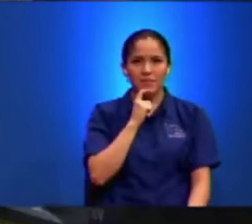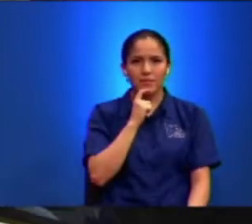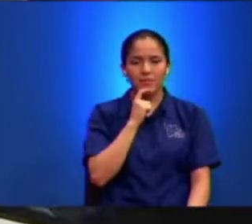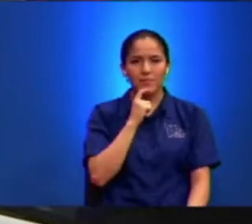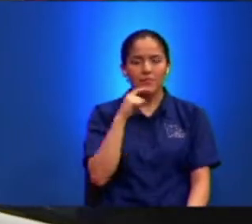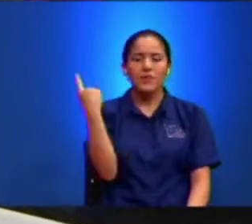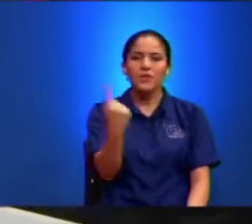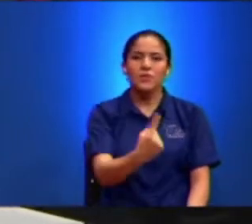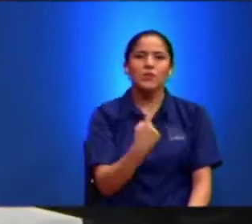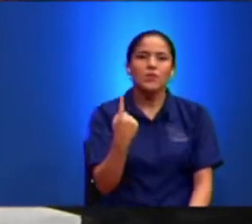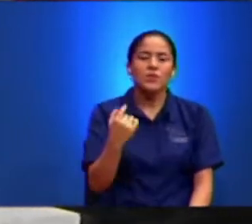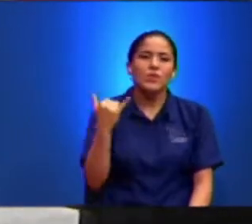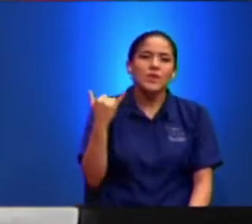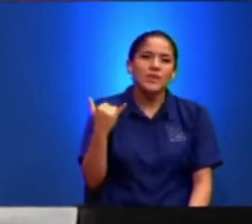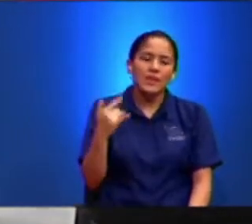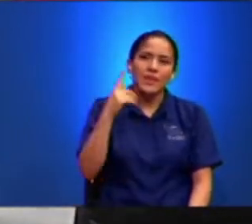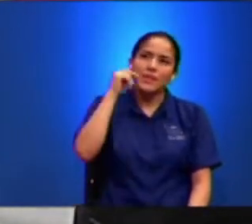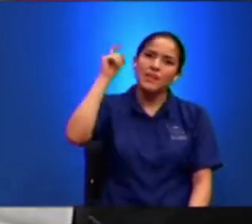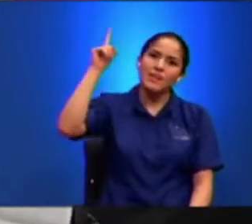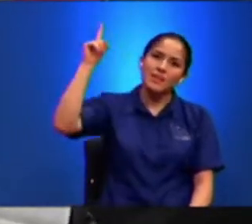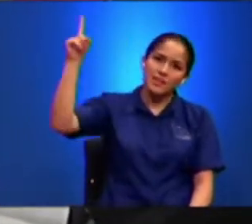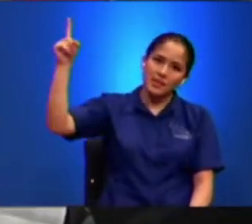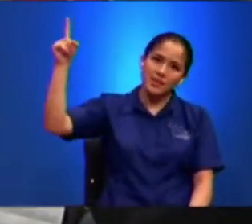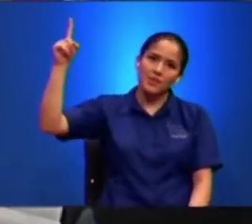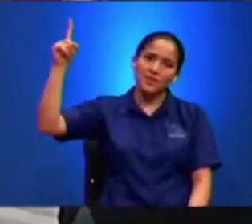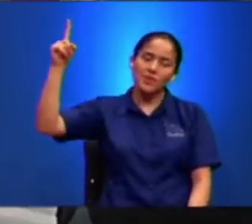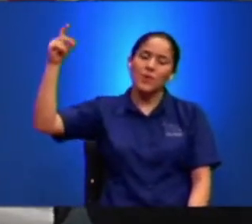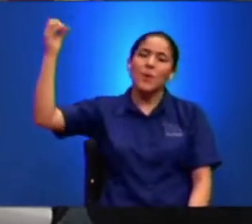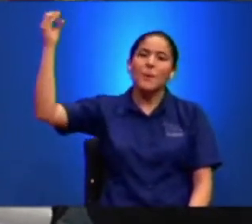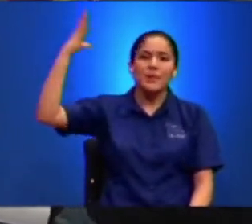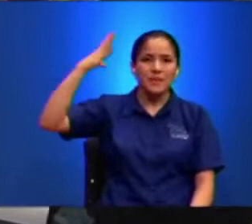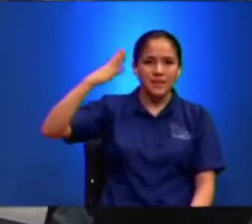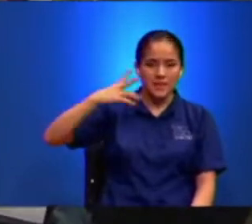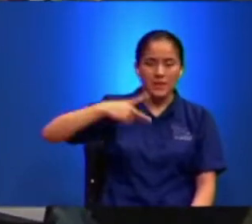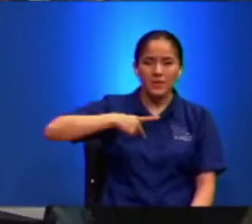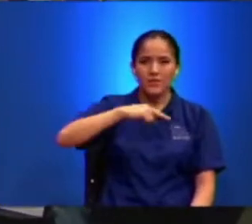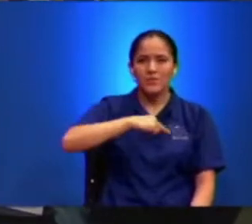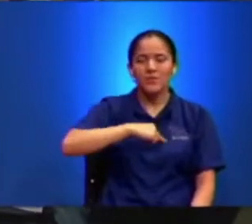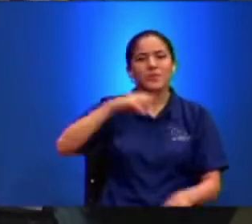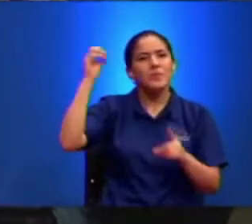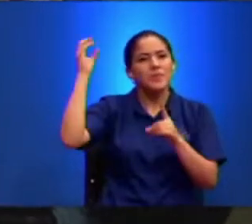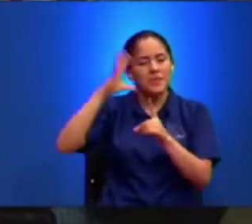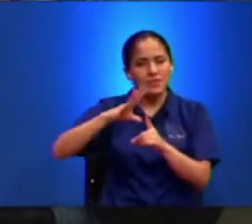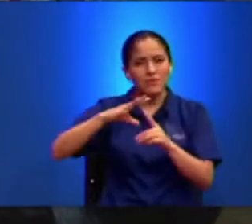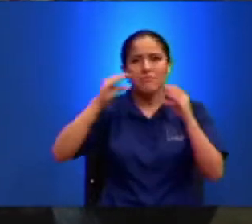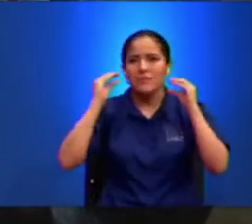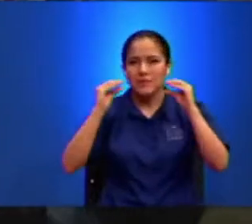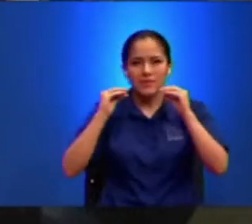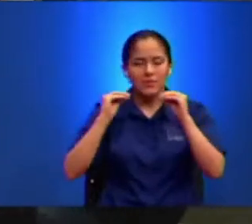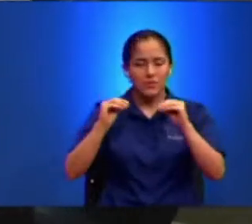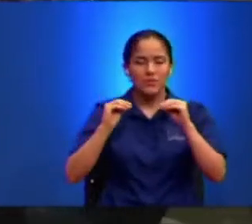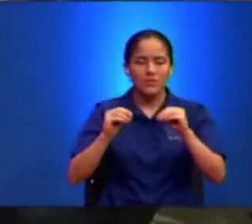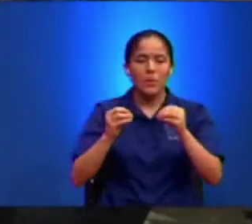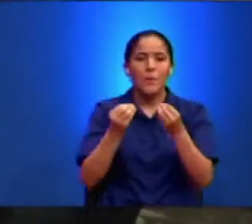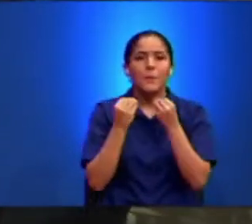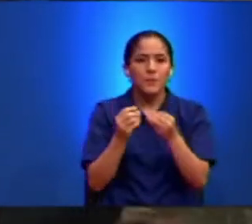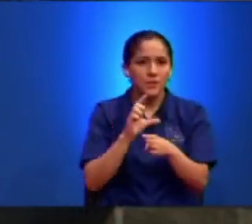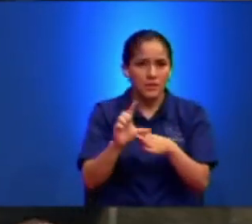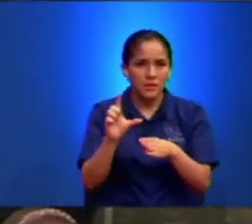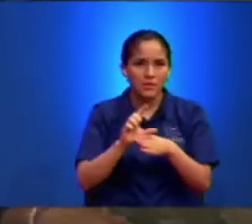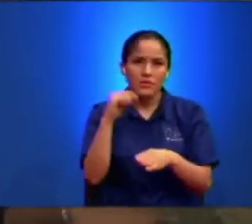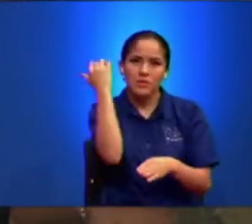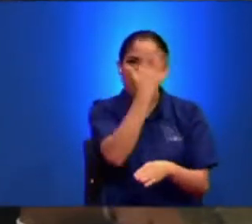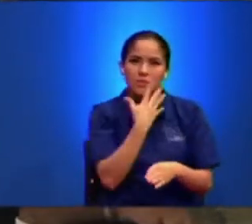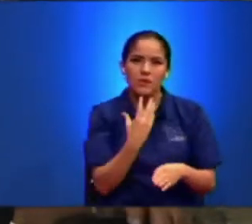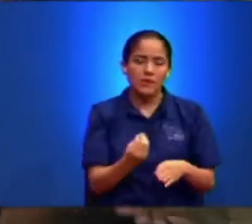todo lo que ya el Señor nos ha bendecido diciéndonos y enseñándonos tantas cosas tan lindas Es el hecho de que